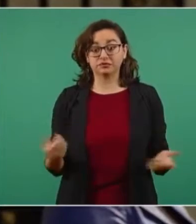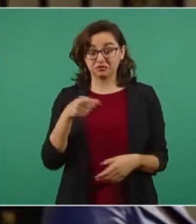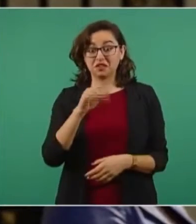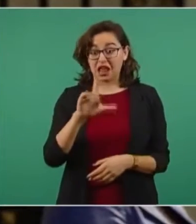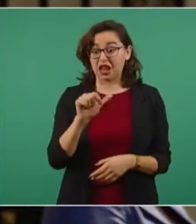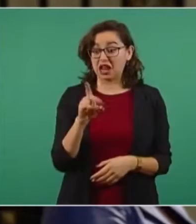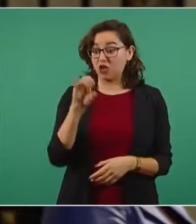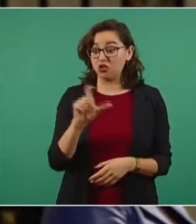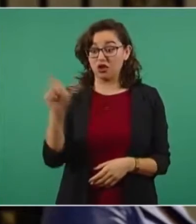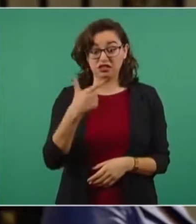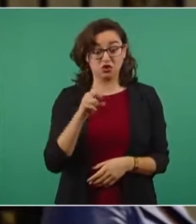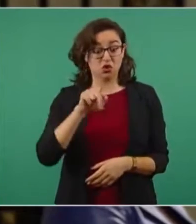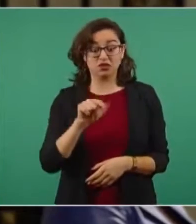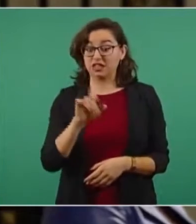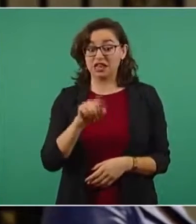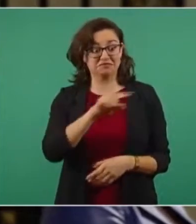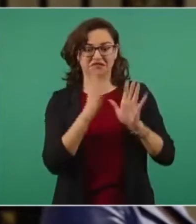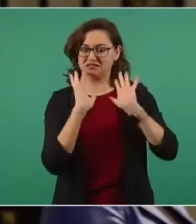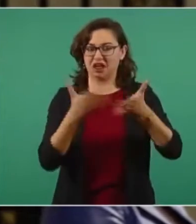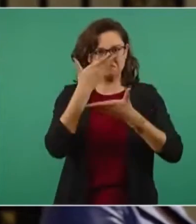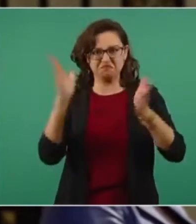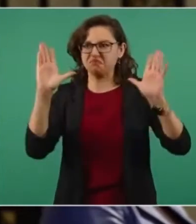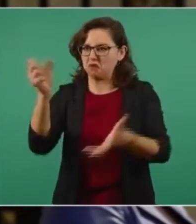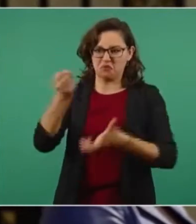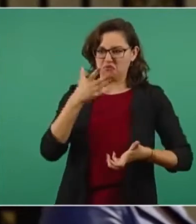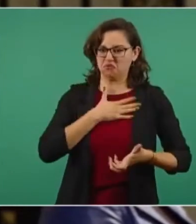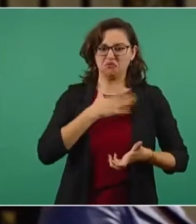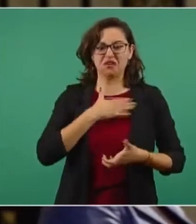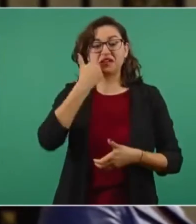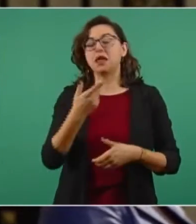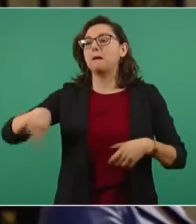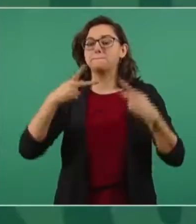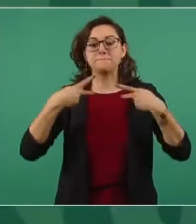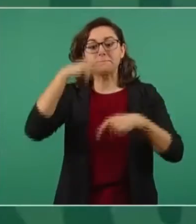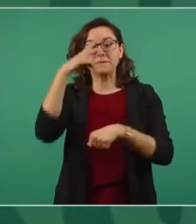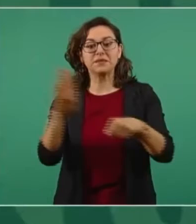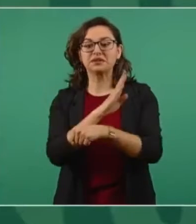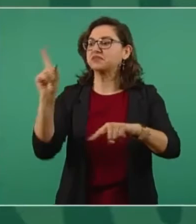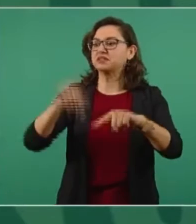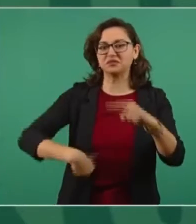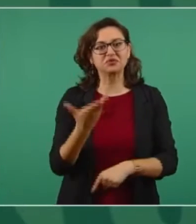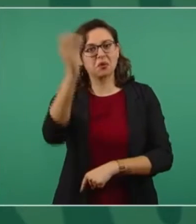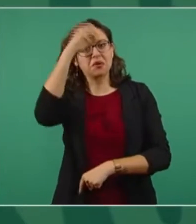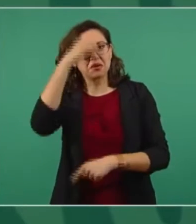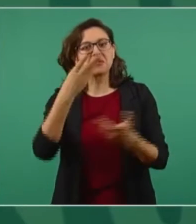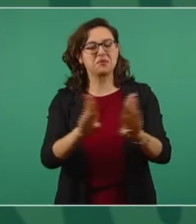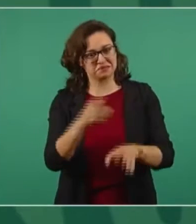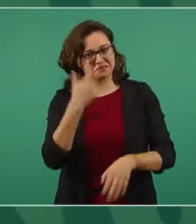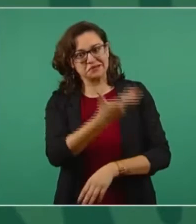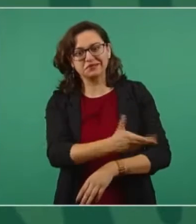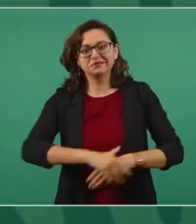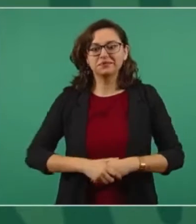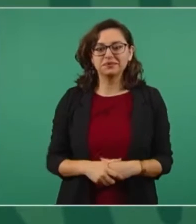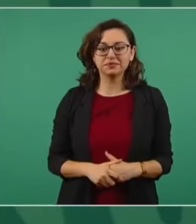Claudio X. González, que ya se quitó la máscara, lo que quieren es el presupuesto para la oposición y quitarle los beneficios a los mexicanos? Aquí lo hemos dicho. Parte